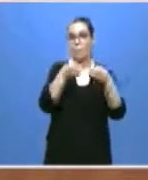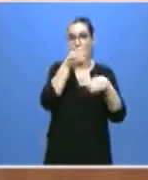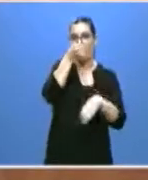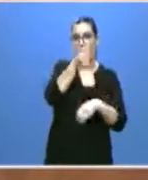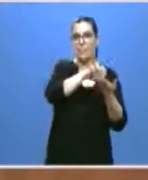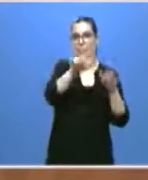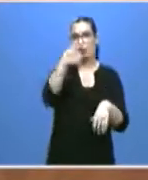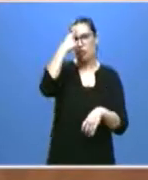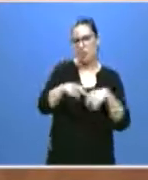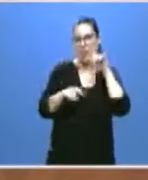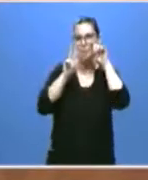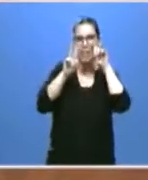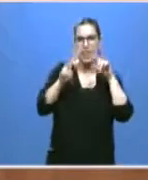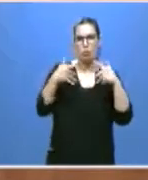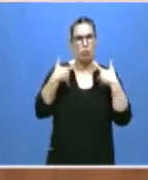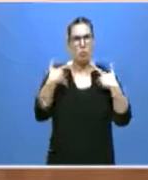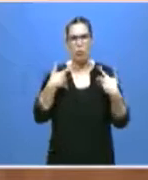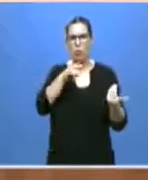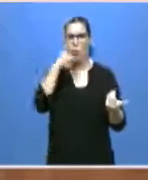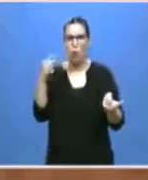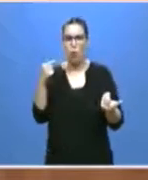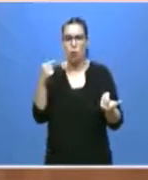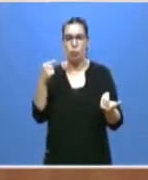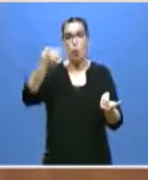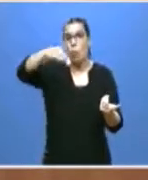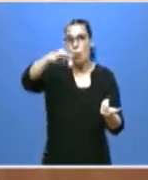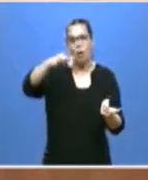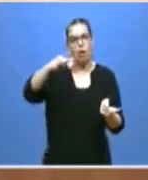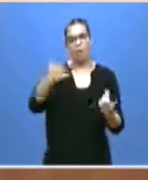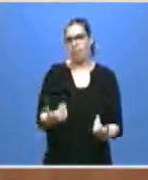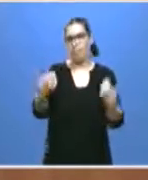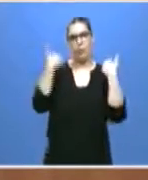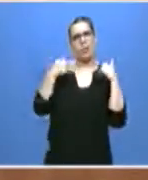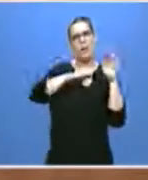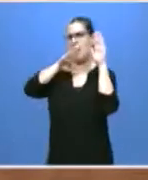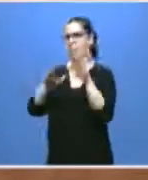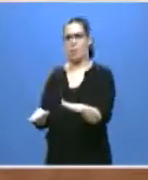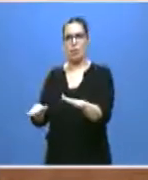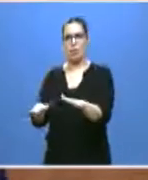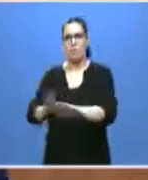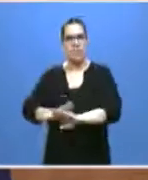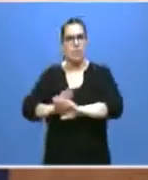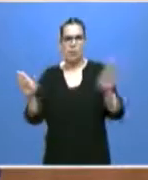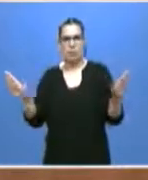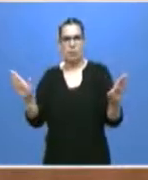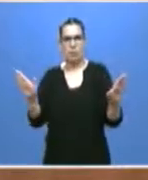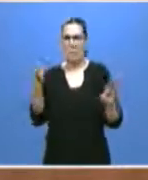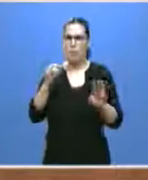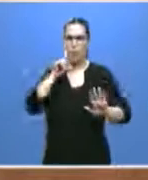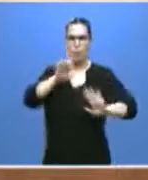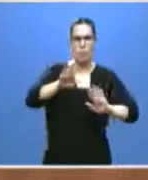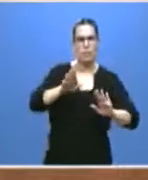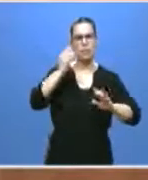sufrimiento, ante tanto dolor que estaba por venir, no había otro camino que el de la responsabilidad y la lealtad. No había otro camino que el de la prudencia y las